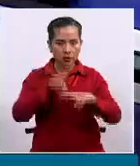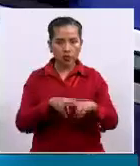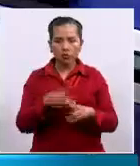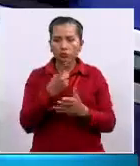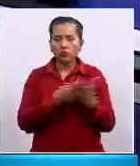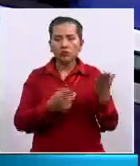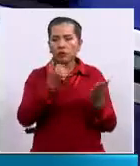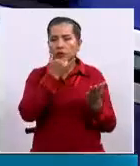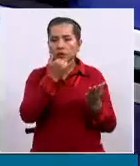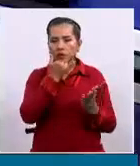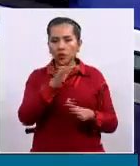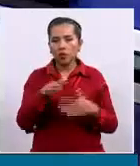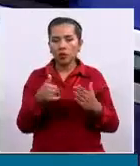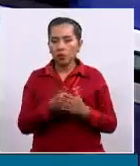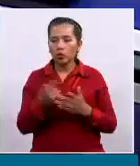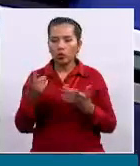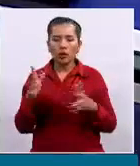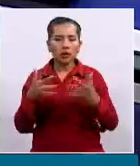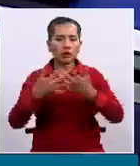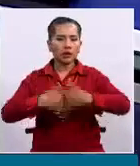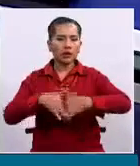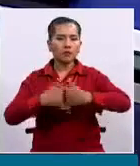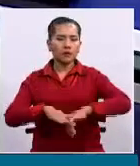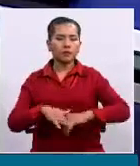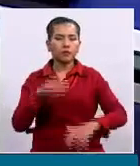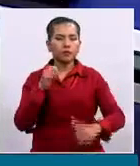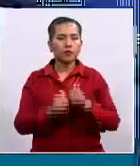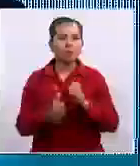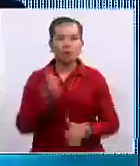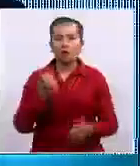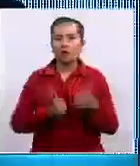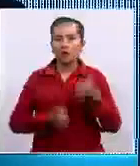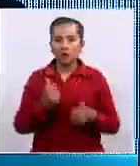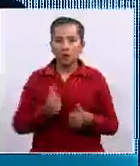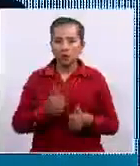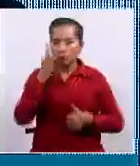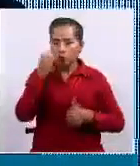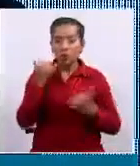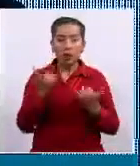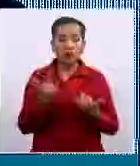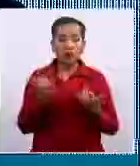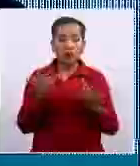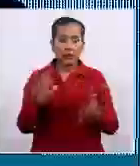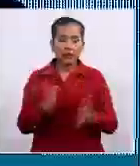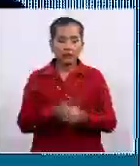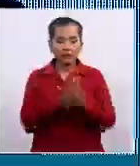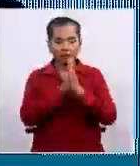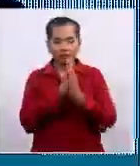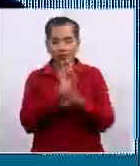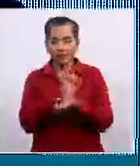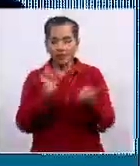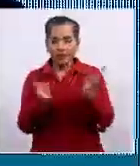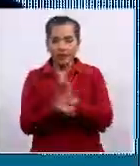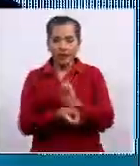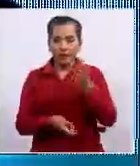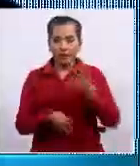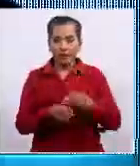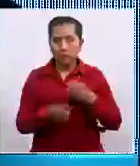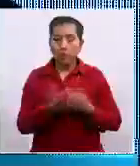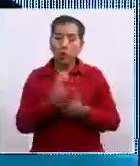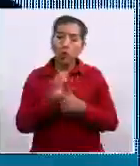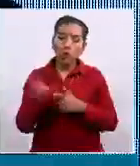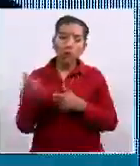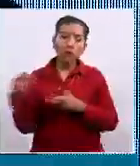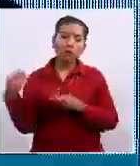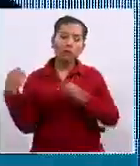estado se encuentran las cuentas de Amazonas en nuestro país y por qué se estaría llevando adelante, ya sea este cambio de nombre, esta venta